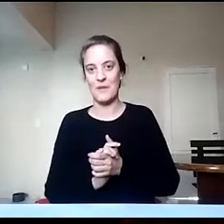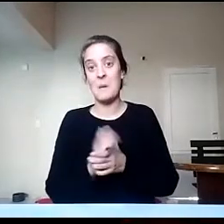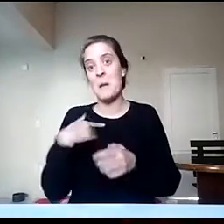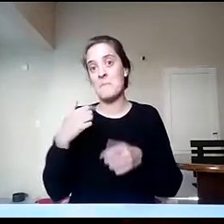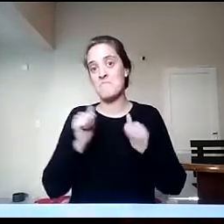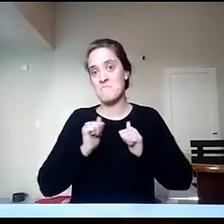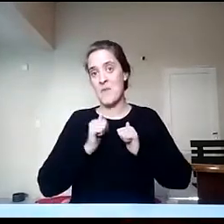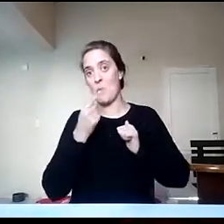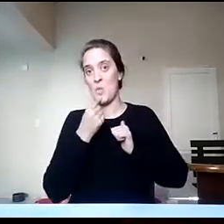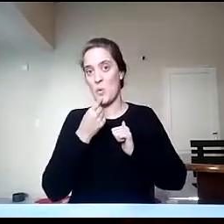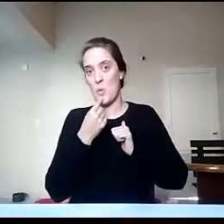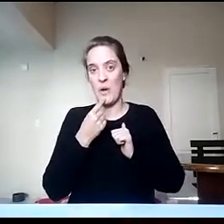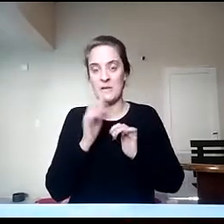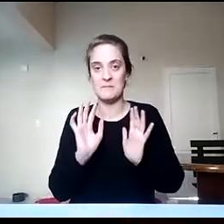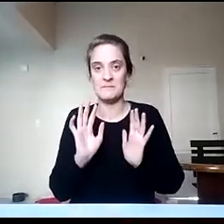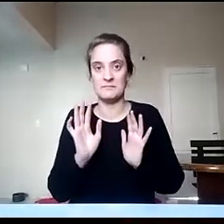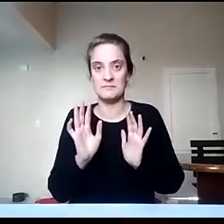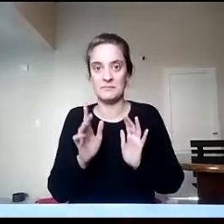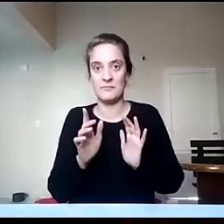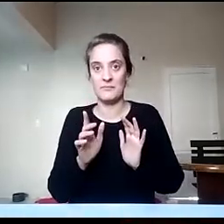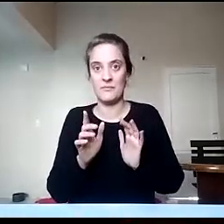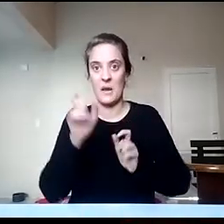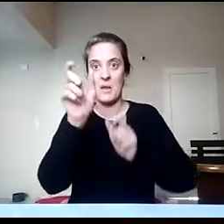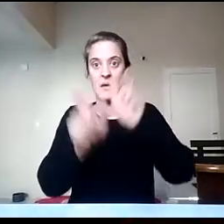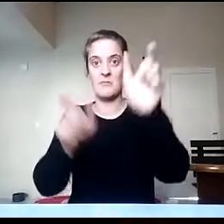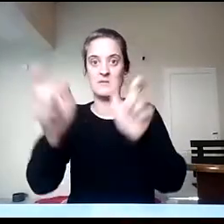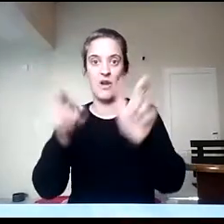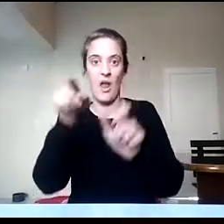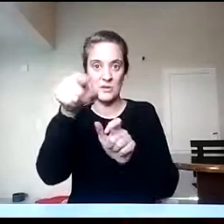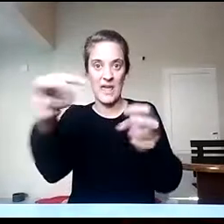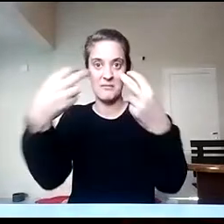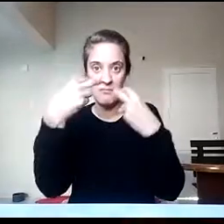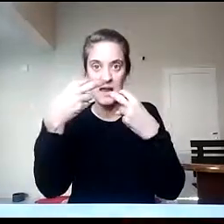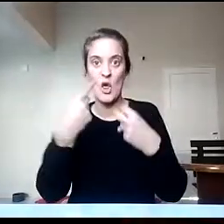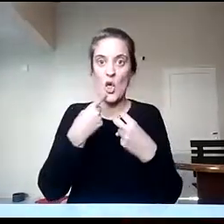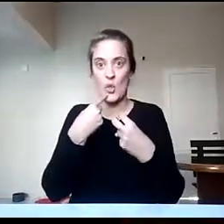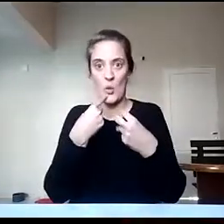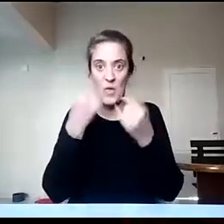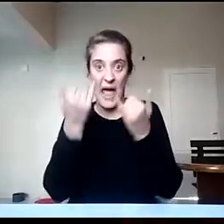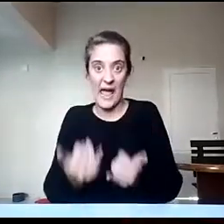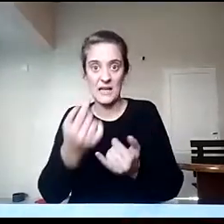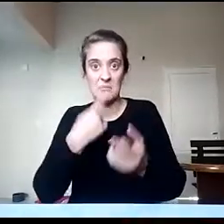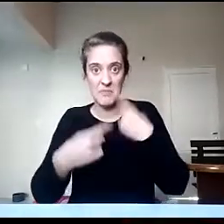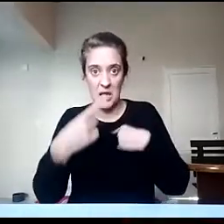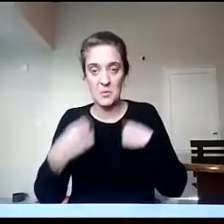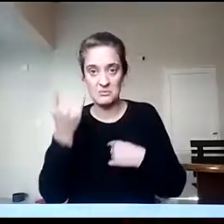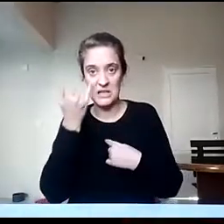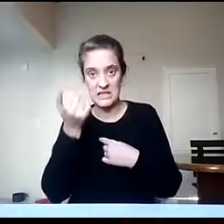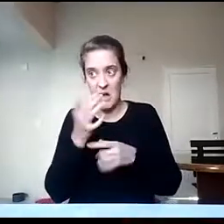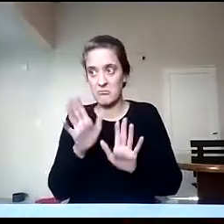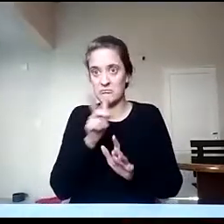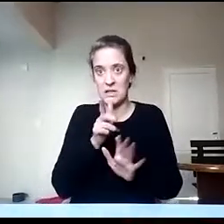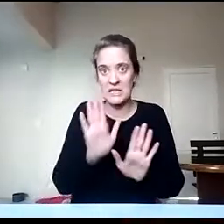tenemos entendido que algunos de ustedes han planteado algunos interrogantes si están interesados en la carrera, reafirmar esto de